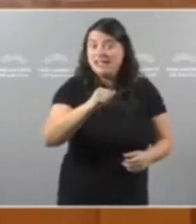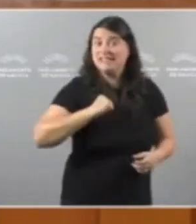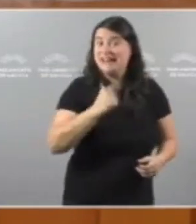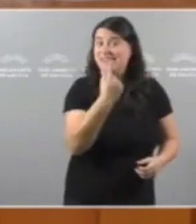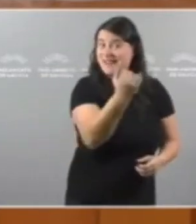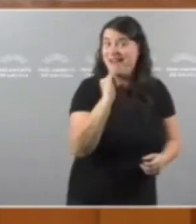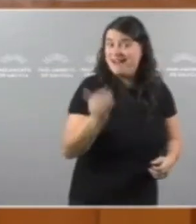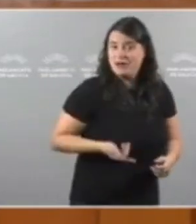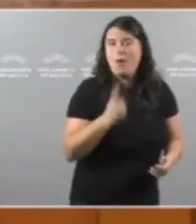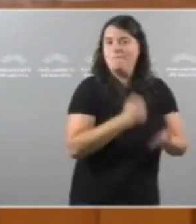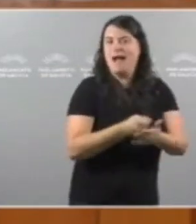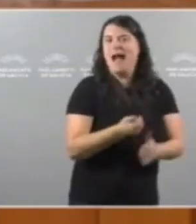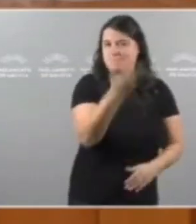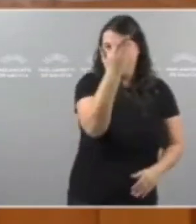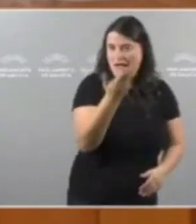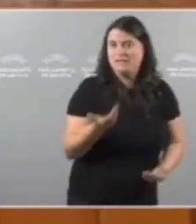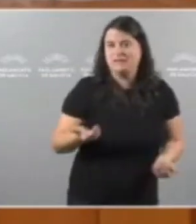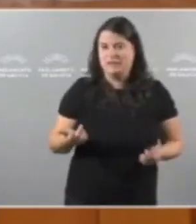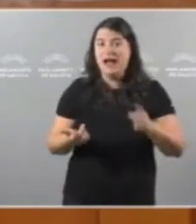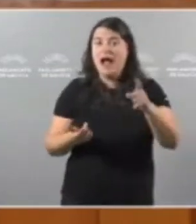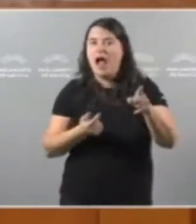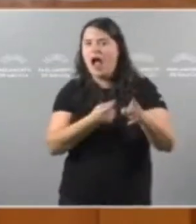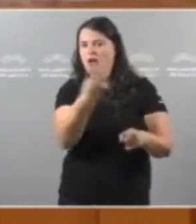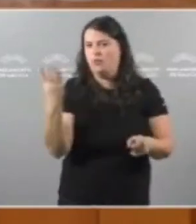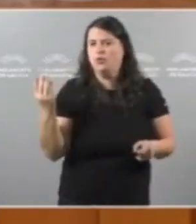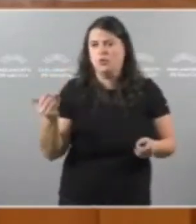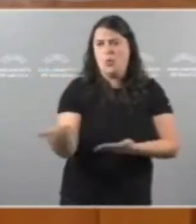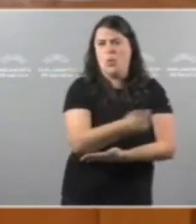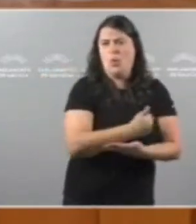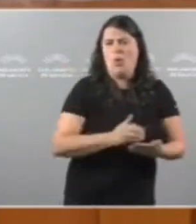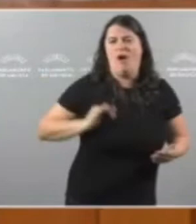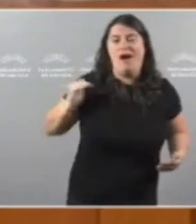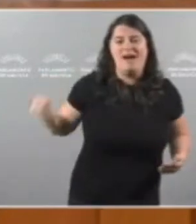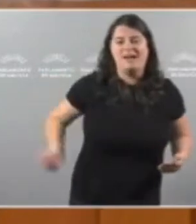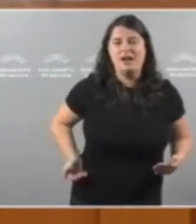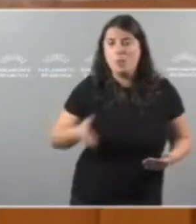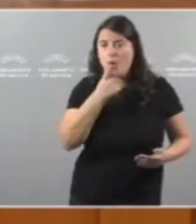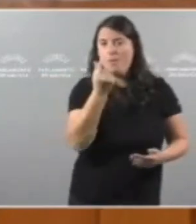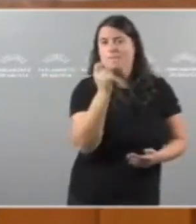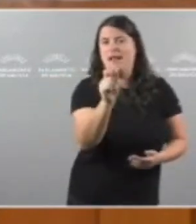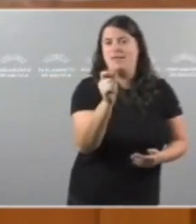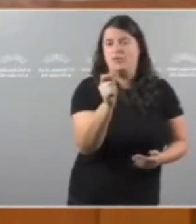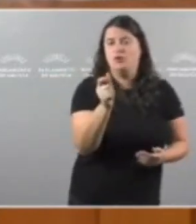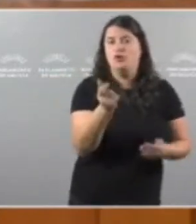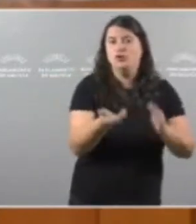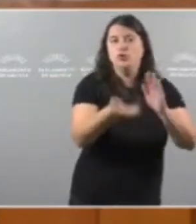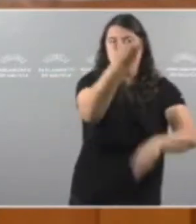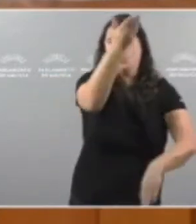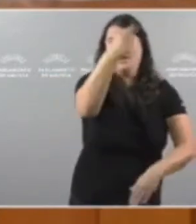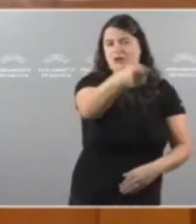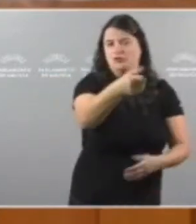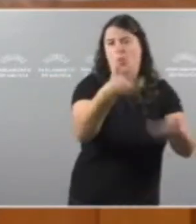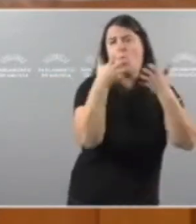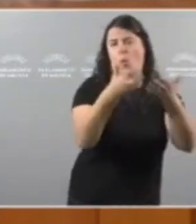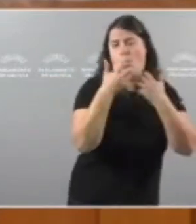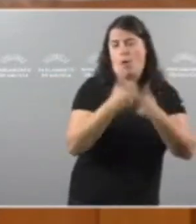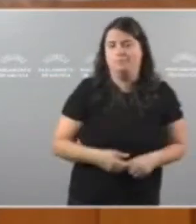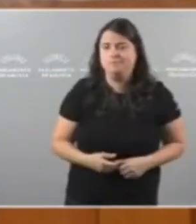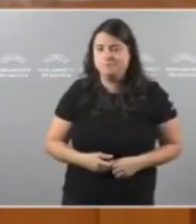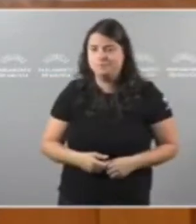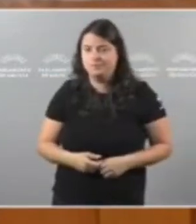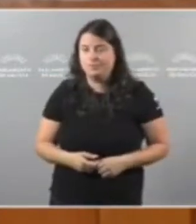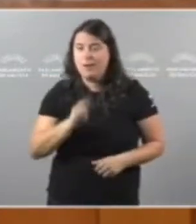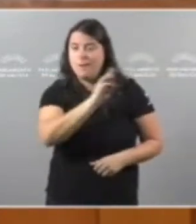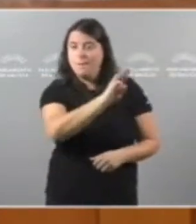Empezando por aqueles que se están forrando Coa subida de prezos E fronte a un goberno do PP Que se